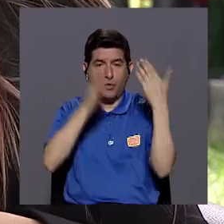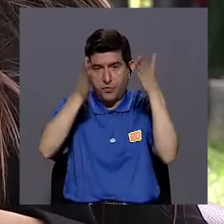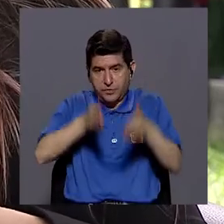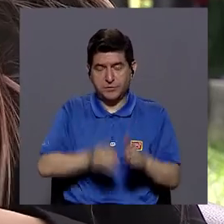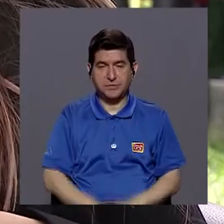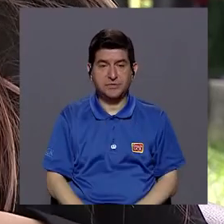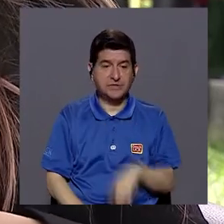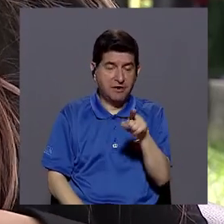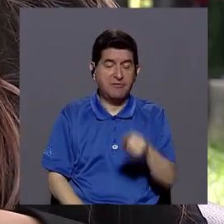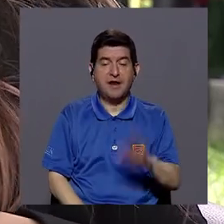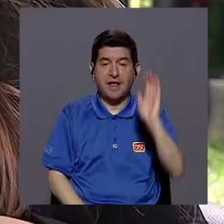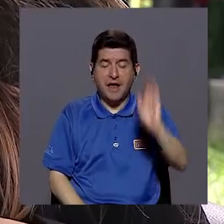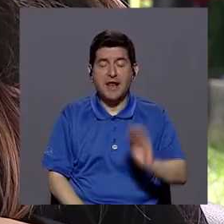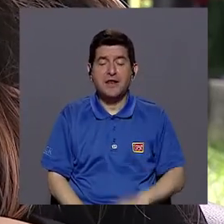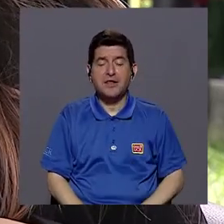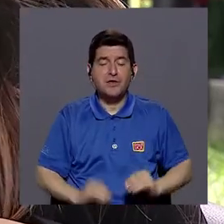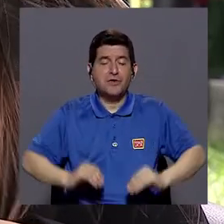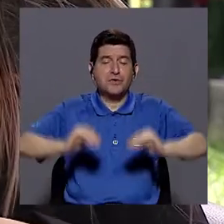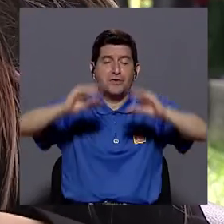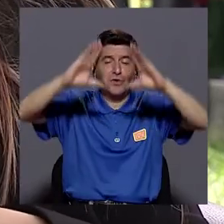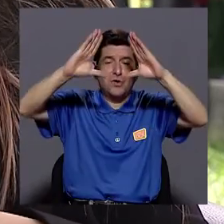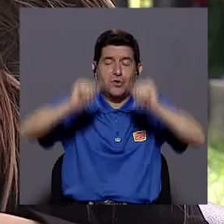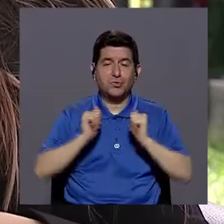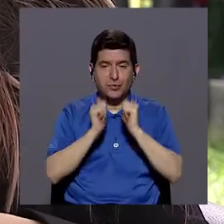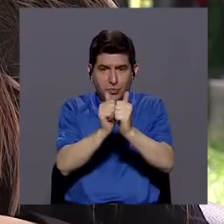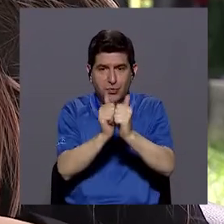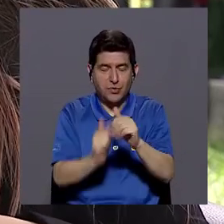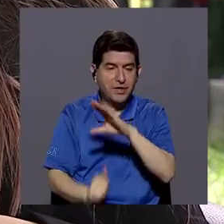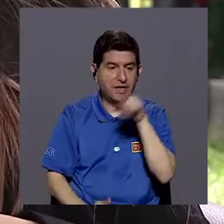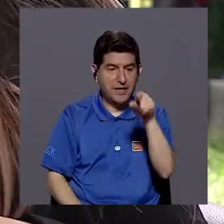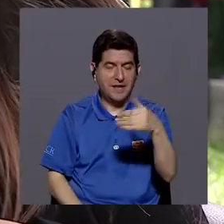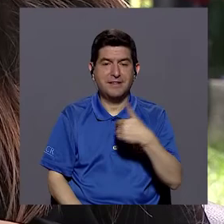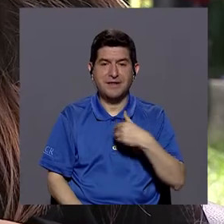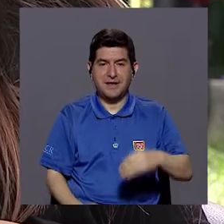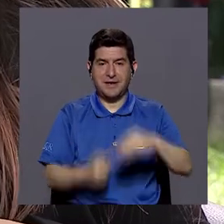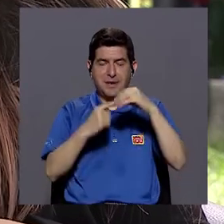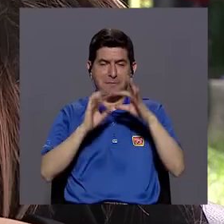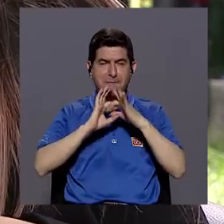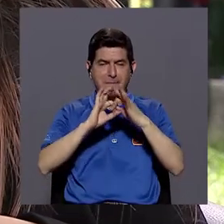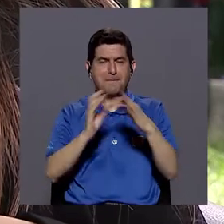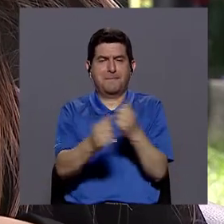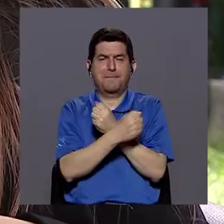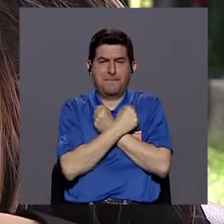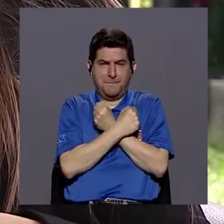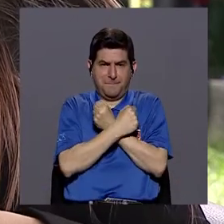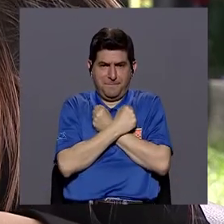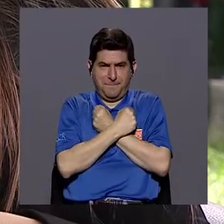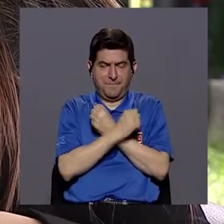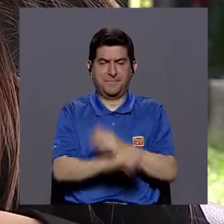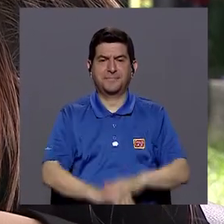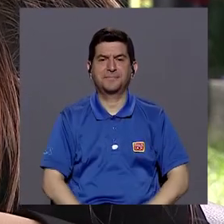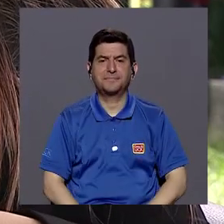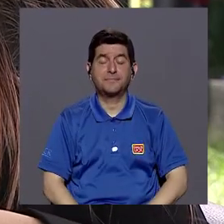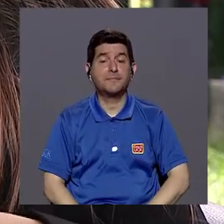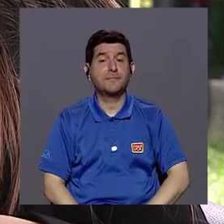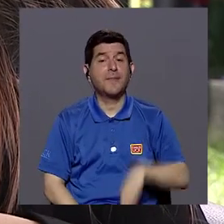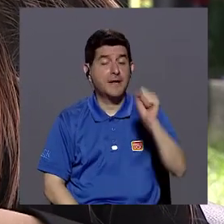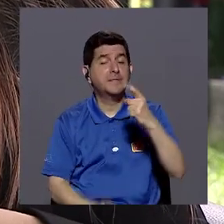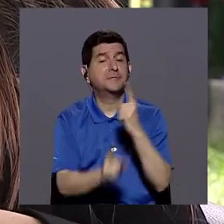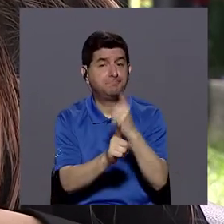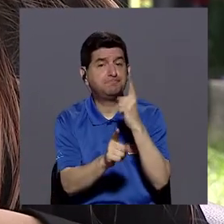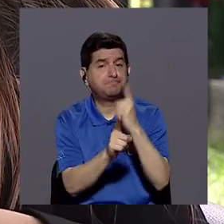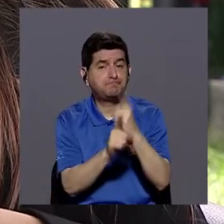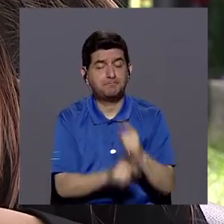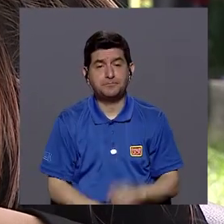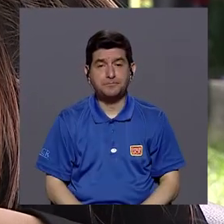es con quien está el niño, todo el día y con quien el niño tiene los principales vínculos afectivos, ¿verdad? Entonces, si bien es cierto,